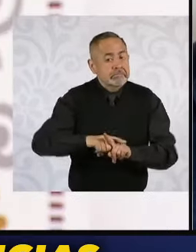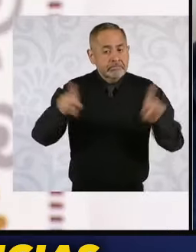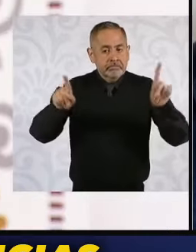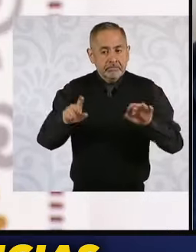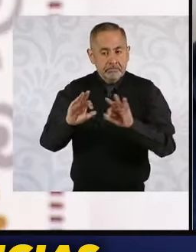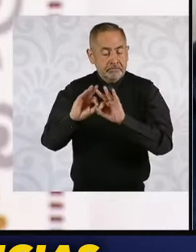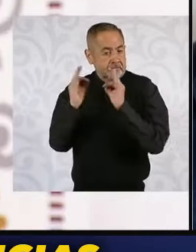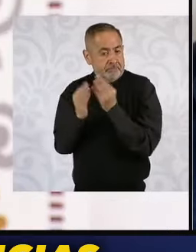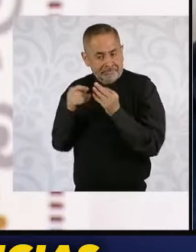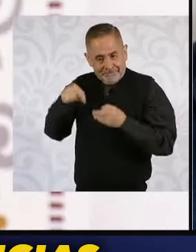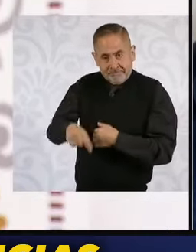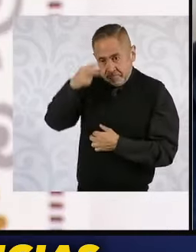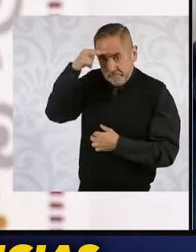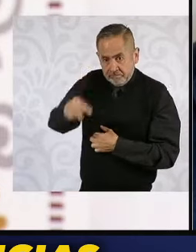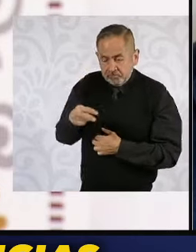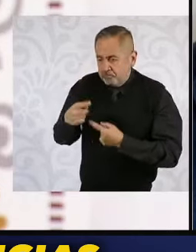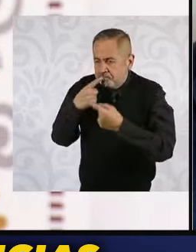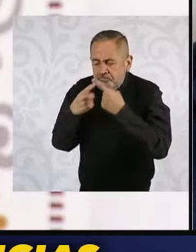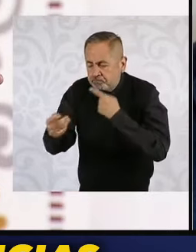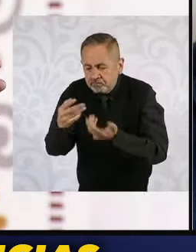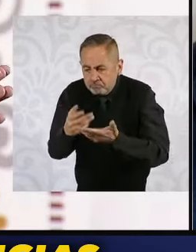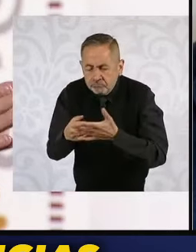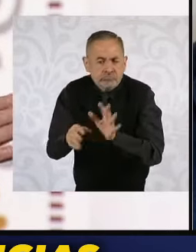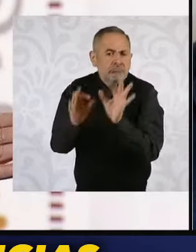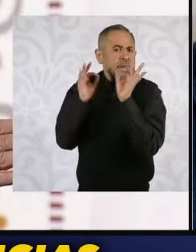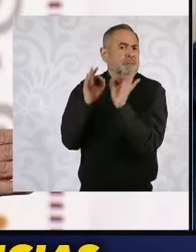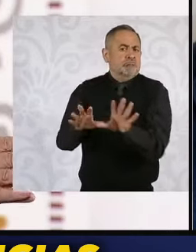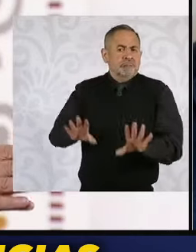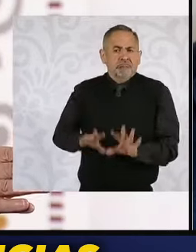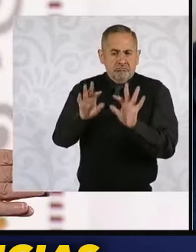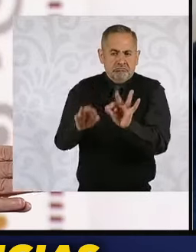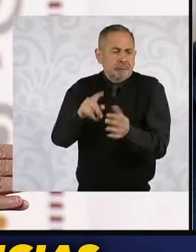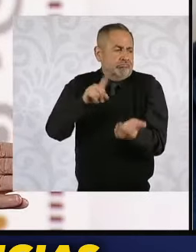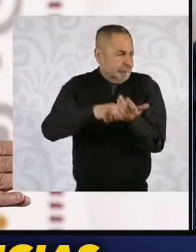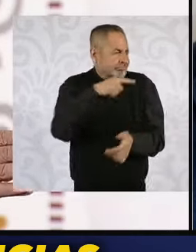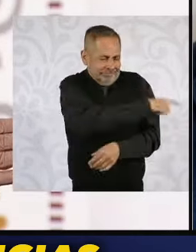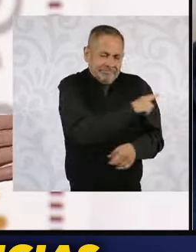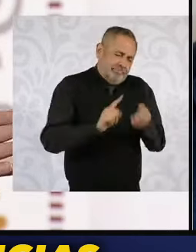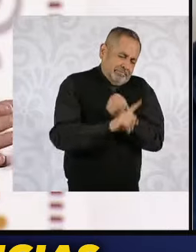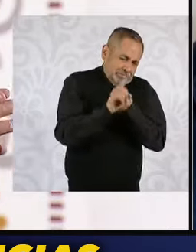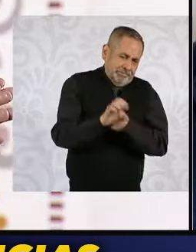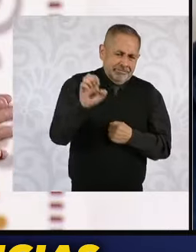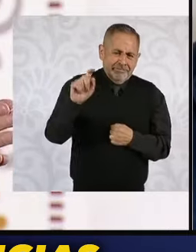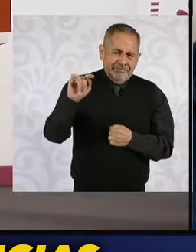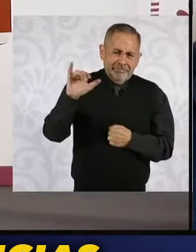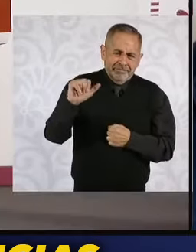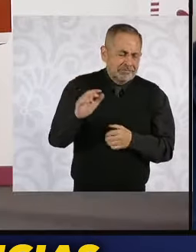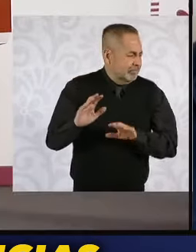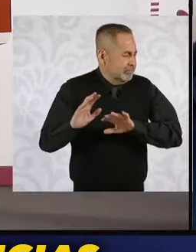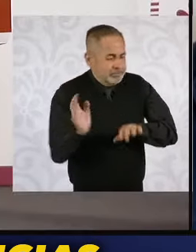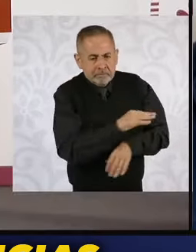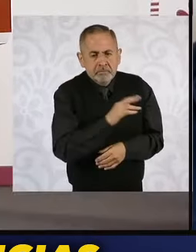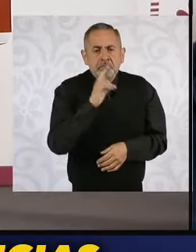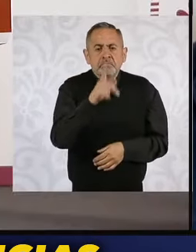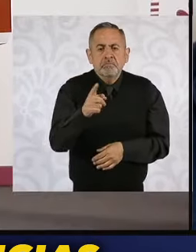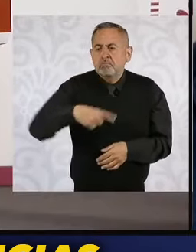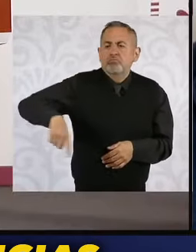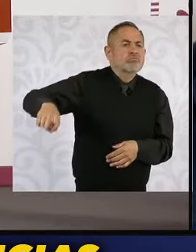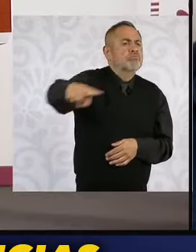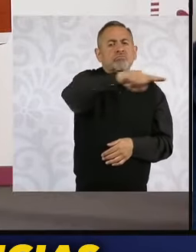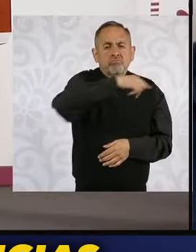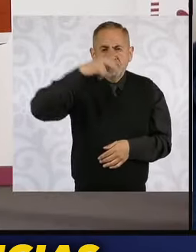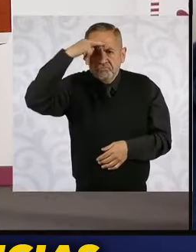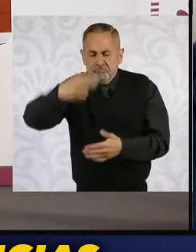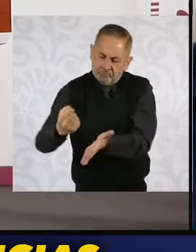vía mexicana para resolver esa crisis de ética que también tenemos aquí en nuestro Poder Judicial es la que ya se aprobó por el pueblo de